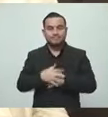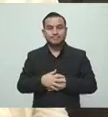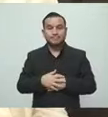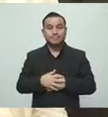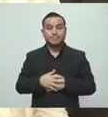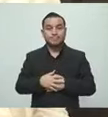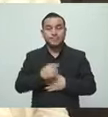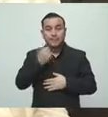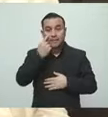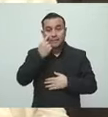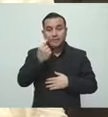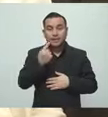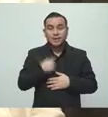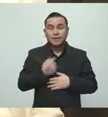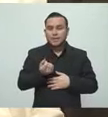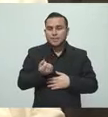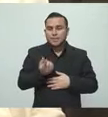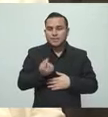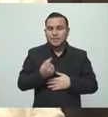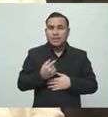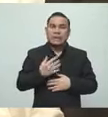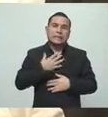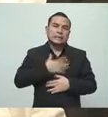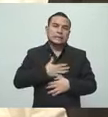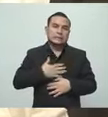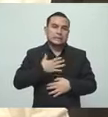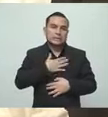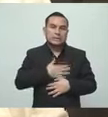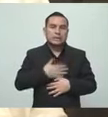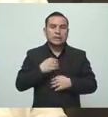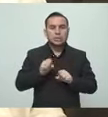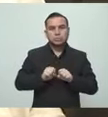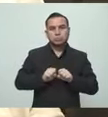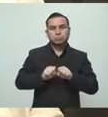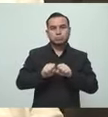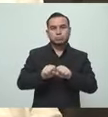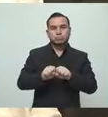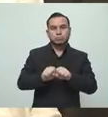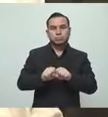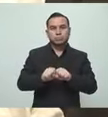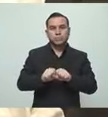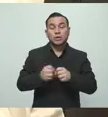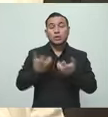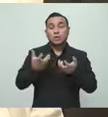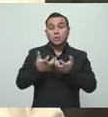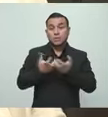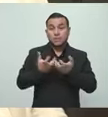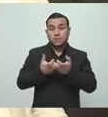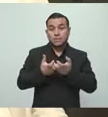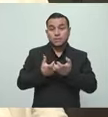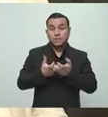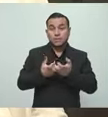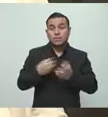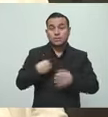Estábamos leyendo las redes sociales que, lastimosamente, ha fallecido un compañero de primera línea también.